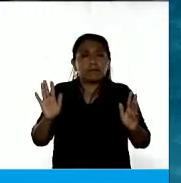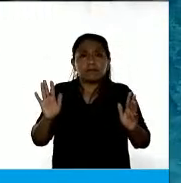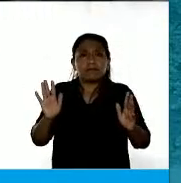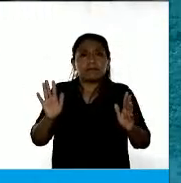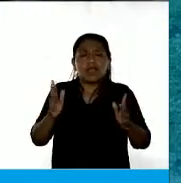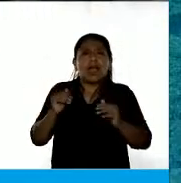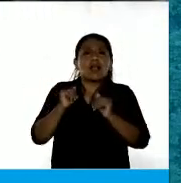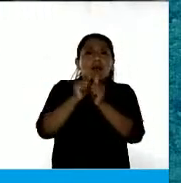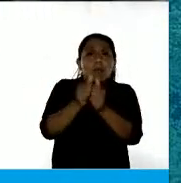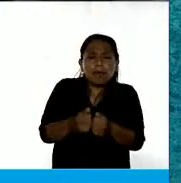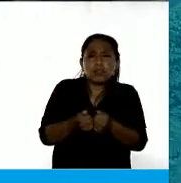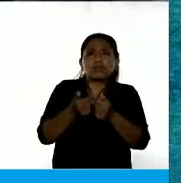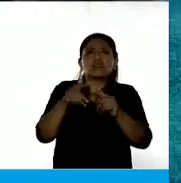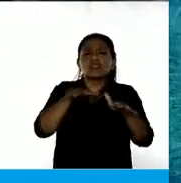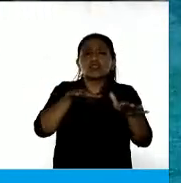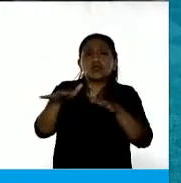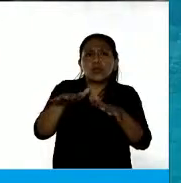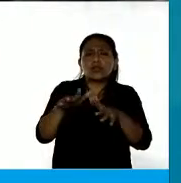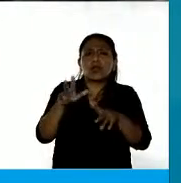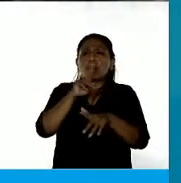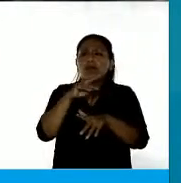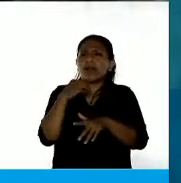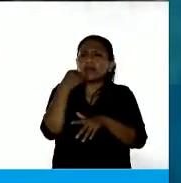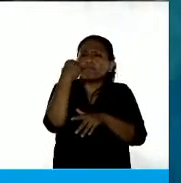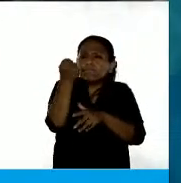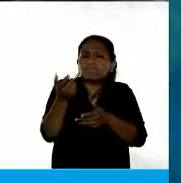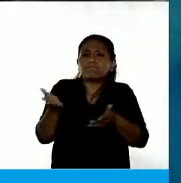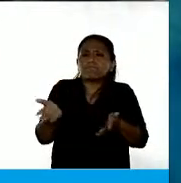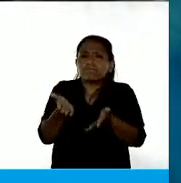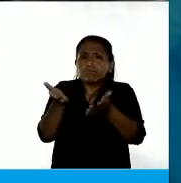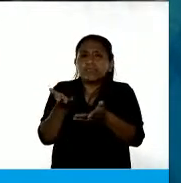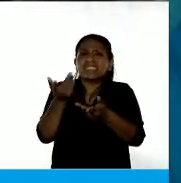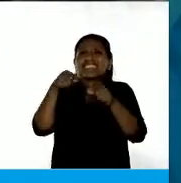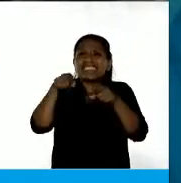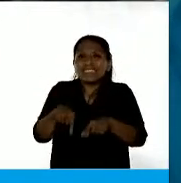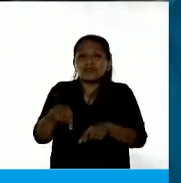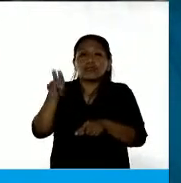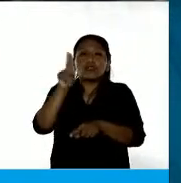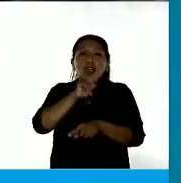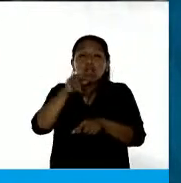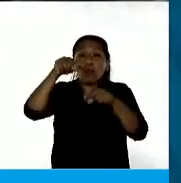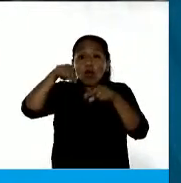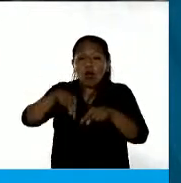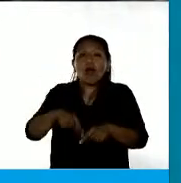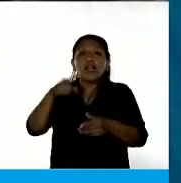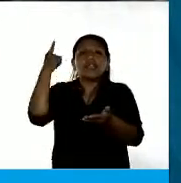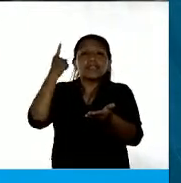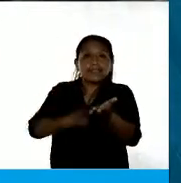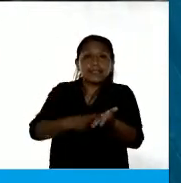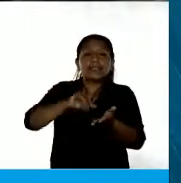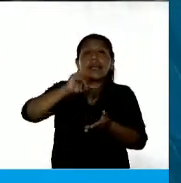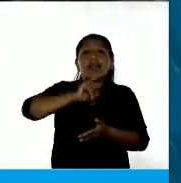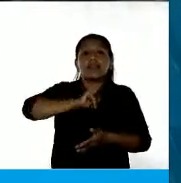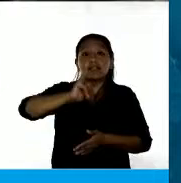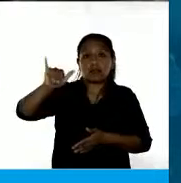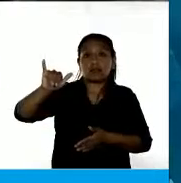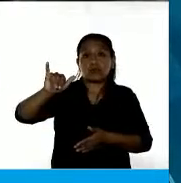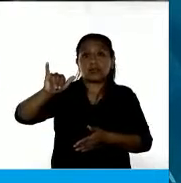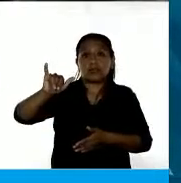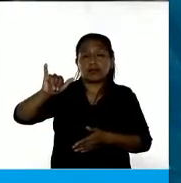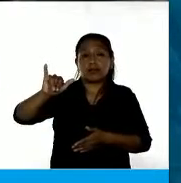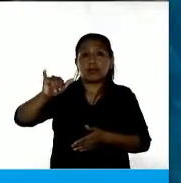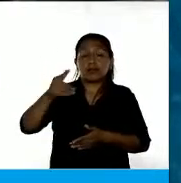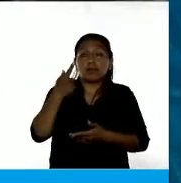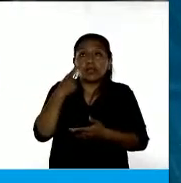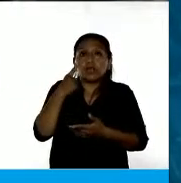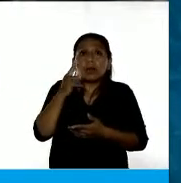Acompañamos situaciones, empoderamos mujeres, y eso hizo que muchas mujeres hoy elijan hacer la denuncia, poniéndose en